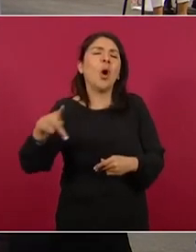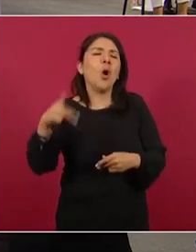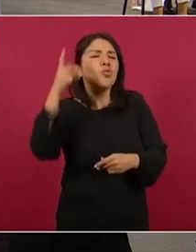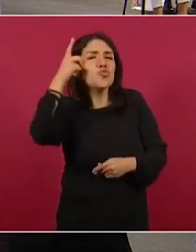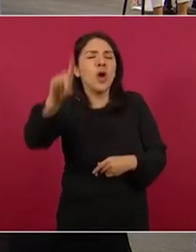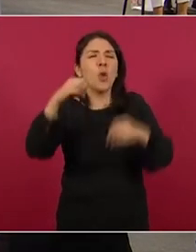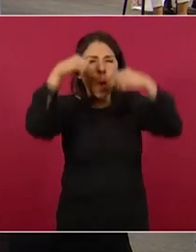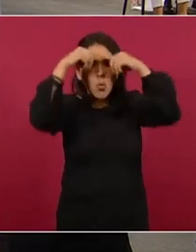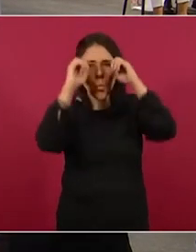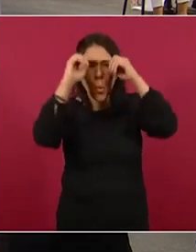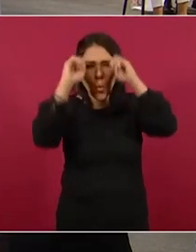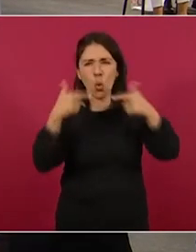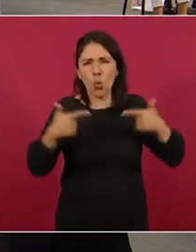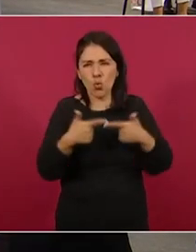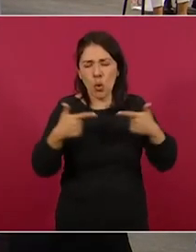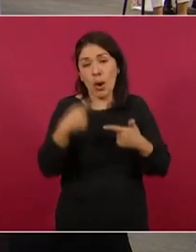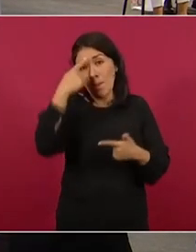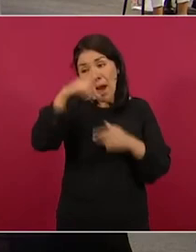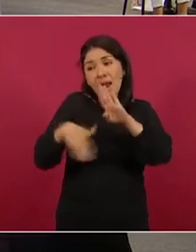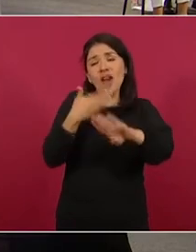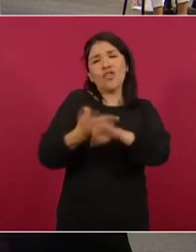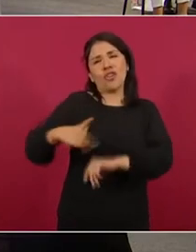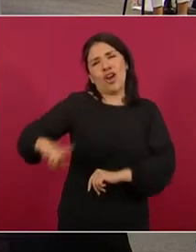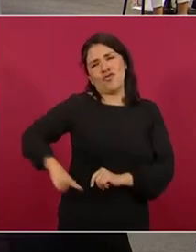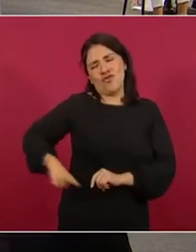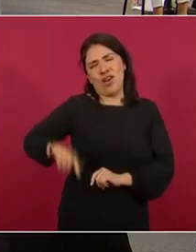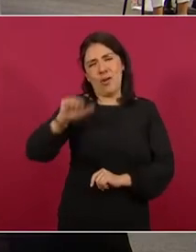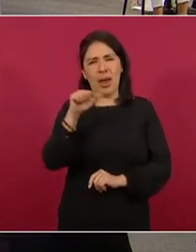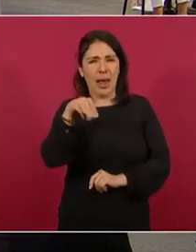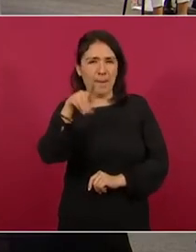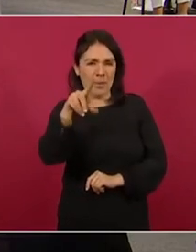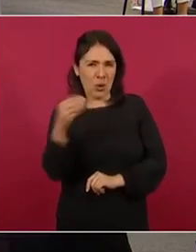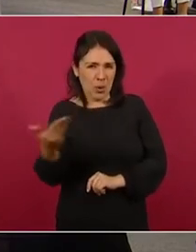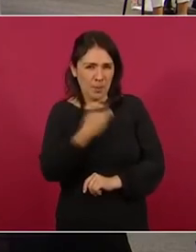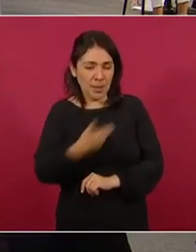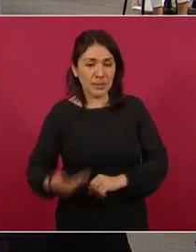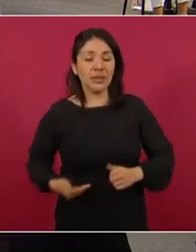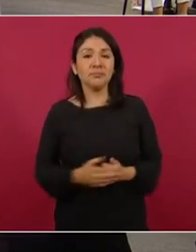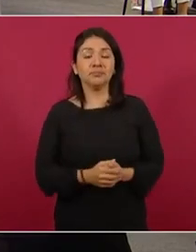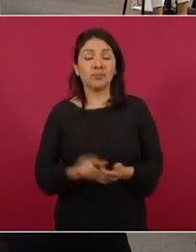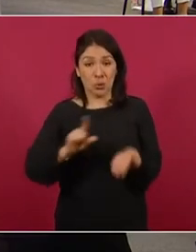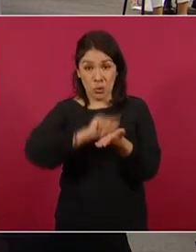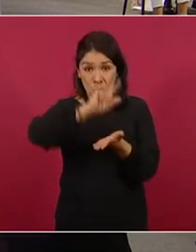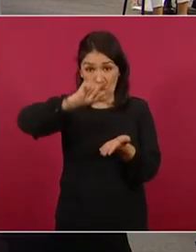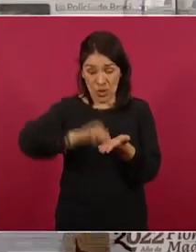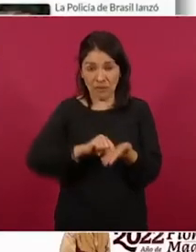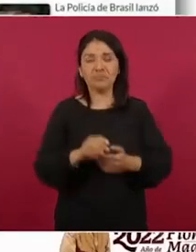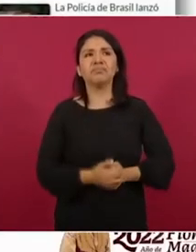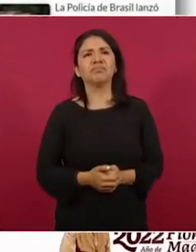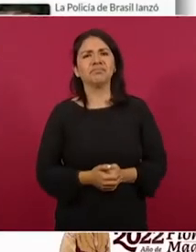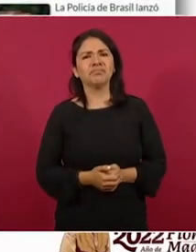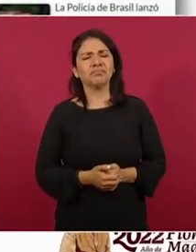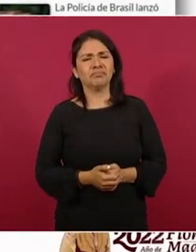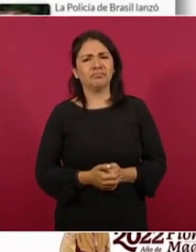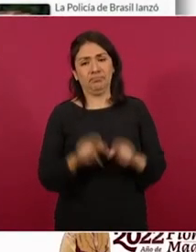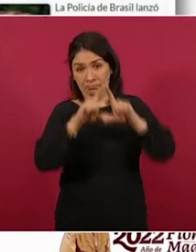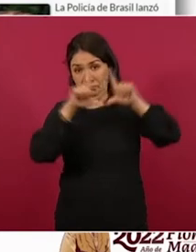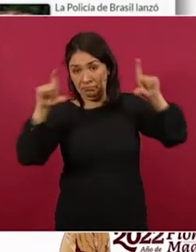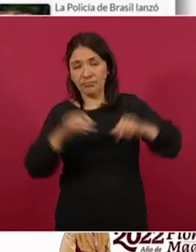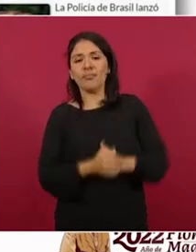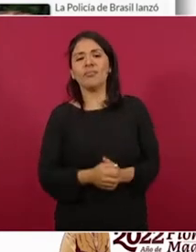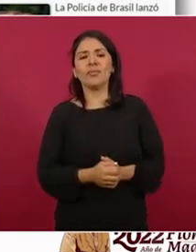atacar el gobierno del presidente Andrés Manuel López Obrador El tuit dice Vuelvo a preguntar